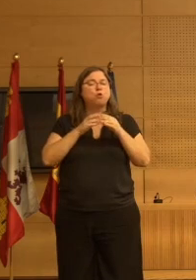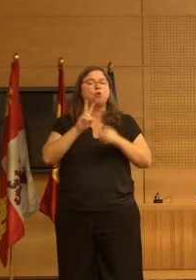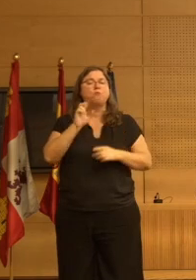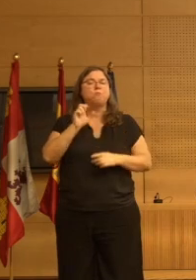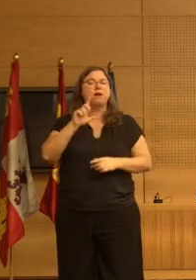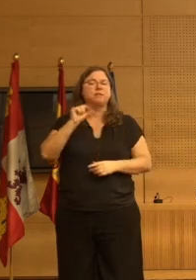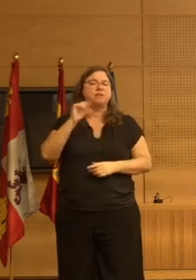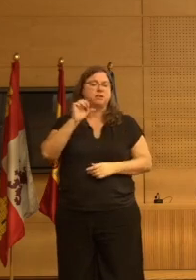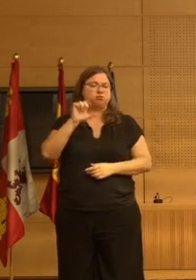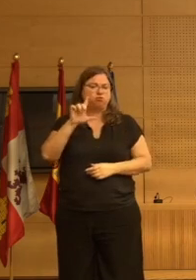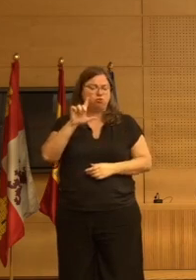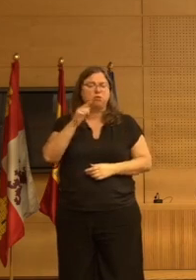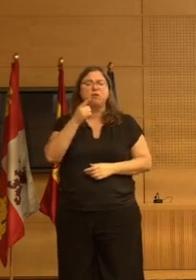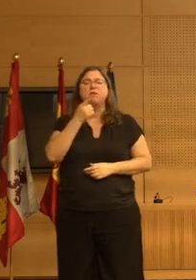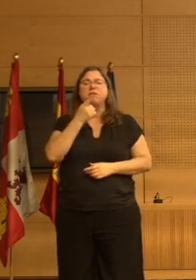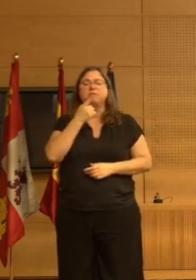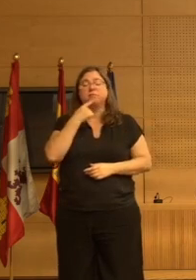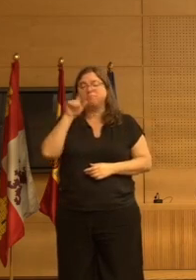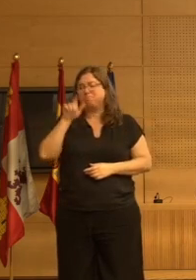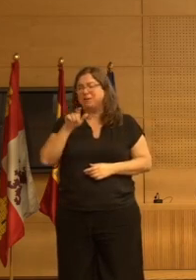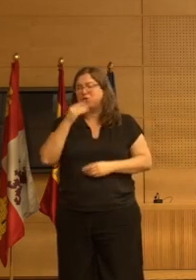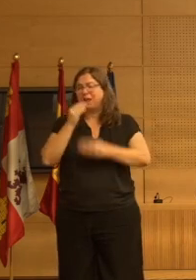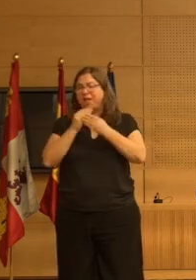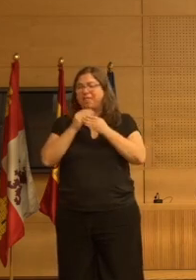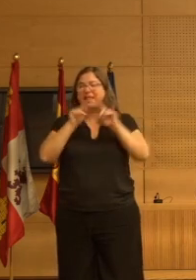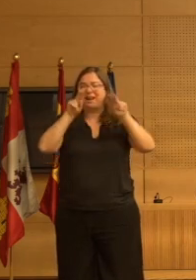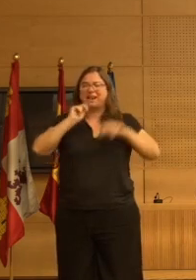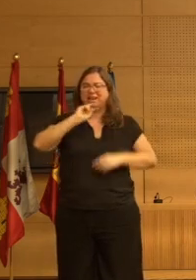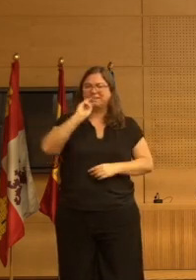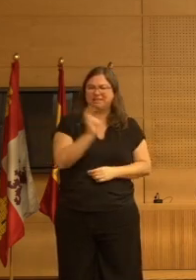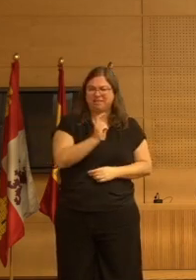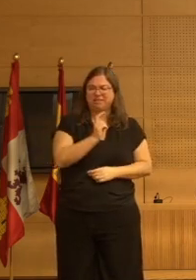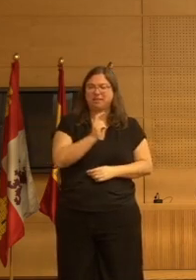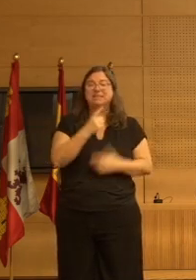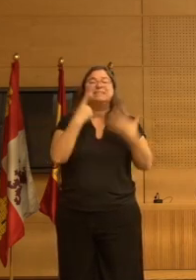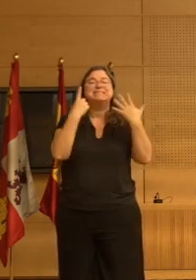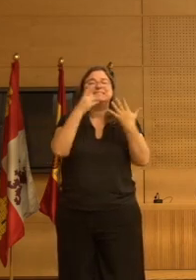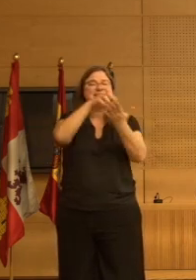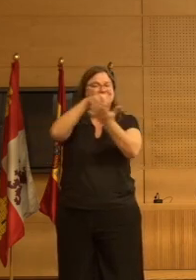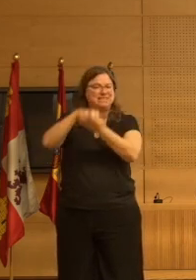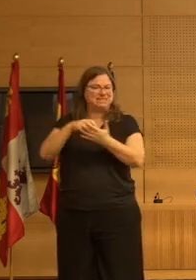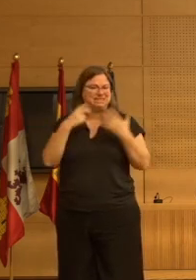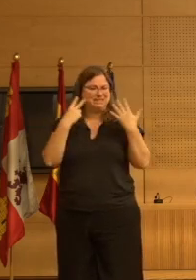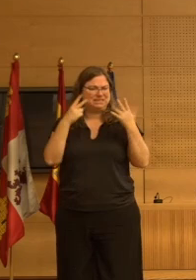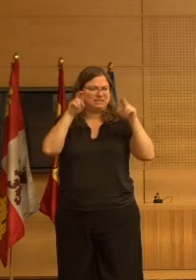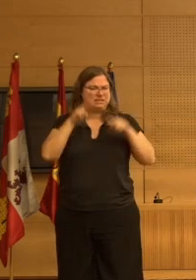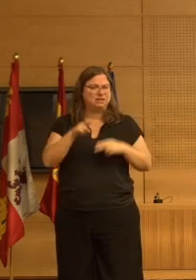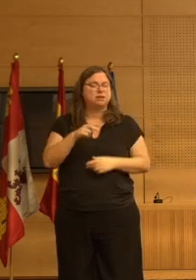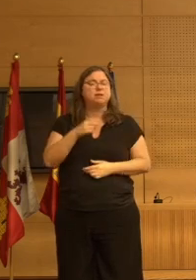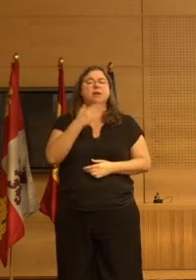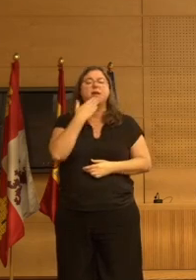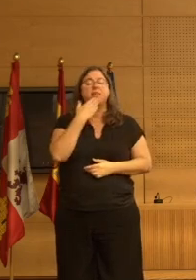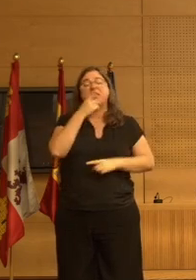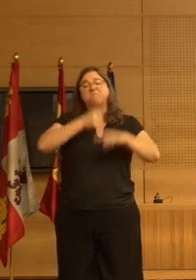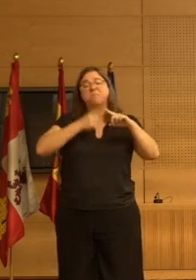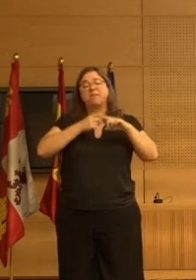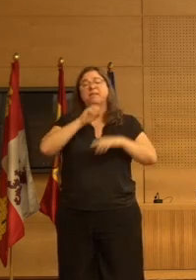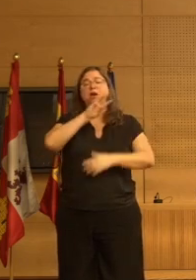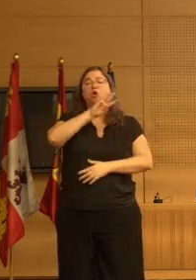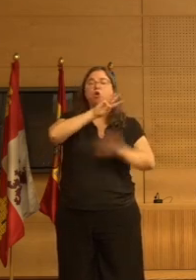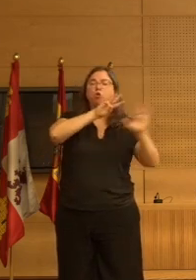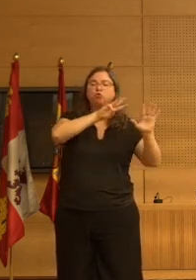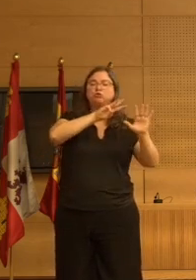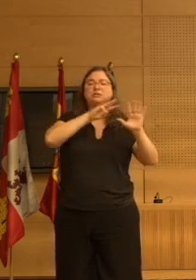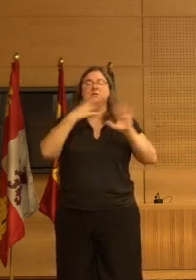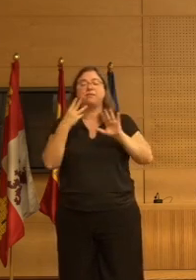lidera Fermín García Goyarte en varias residencias de seis residencias edad media de 85 años 80% mujeres